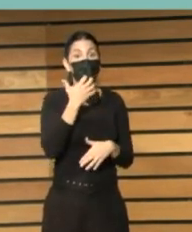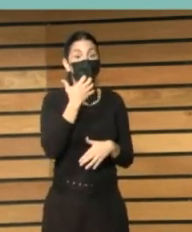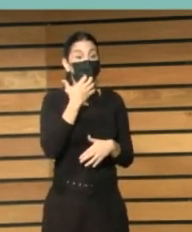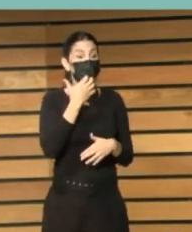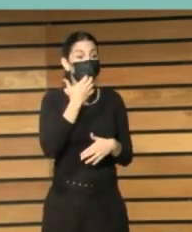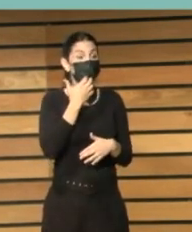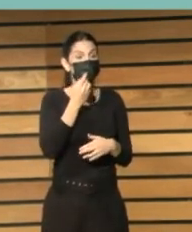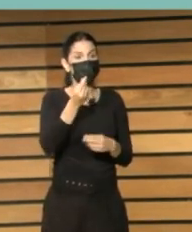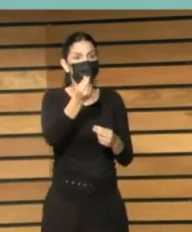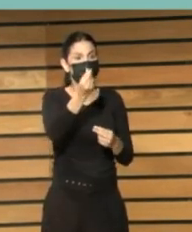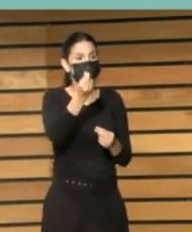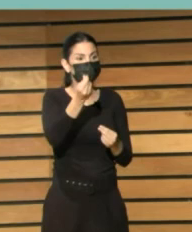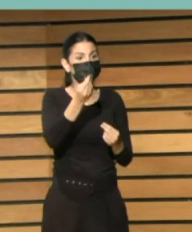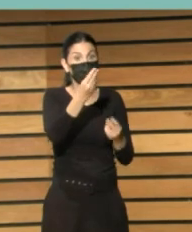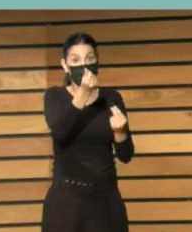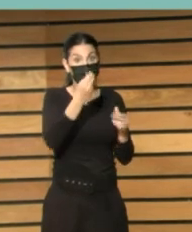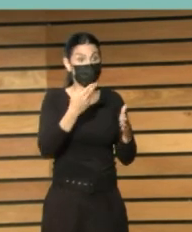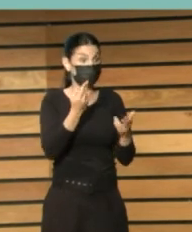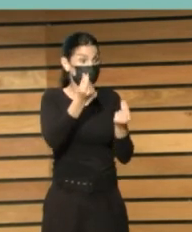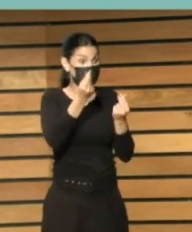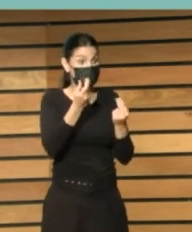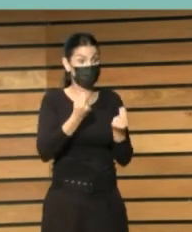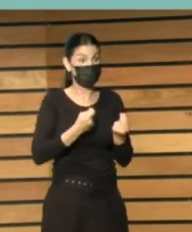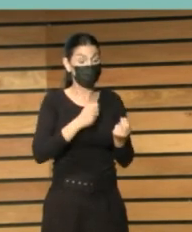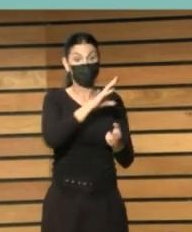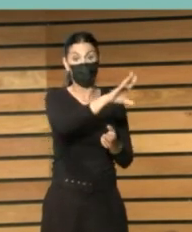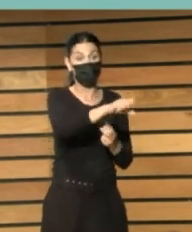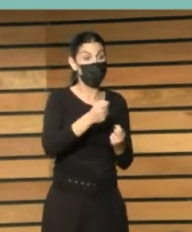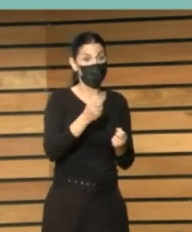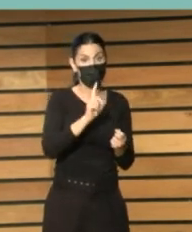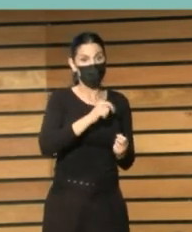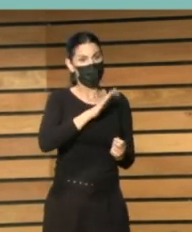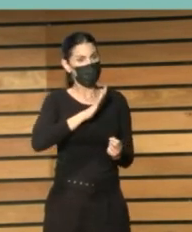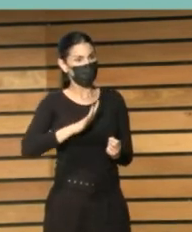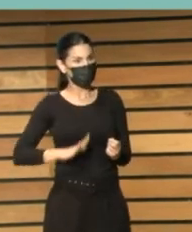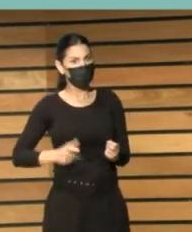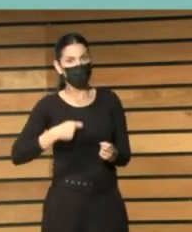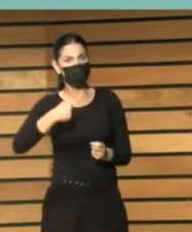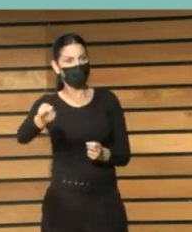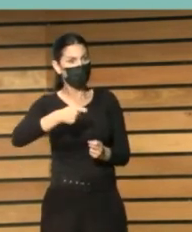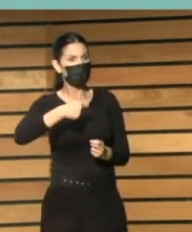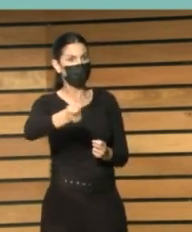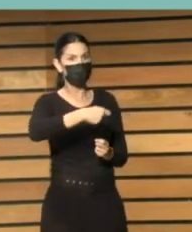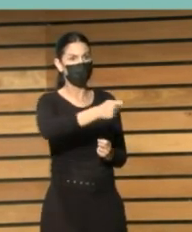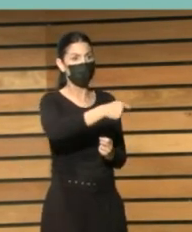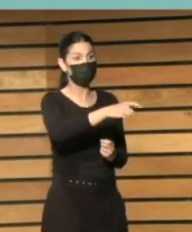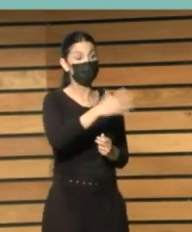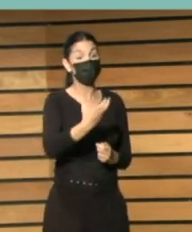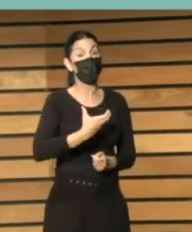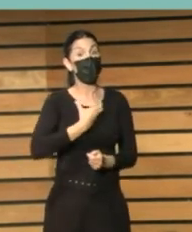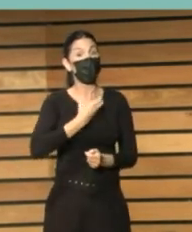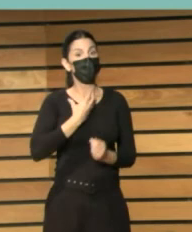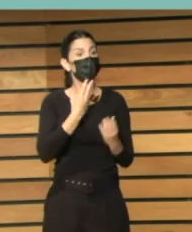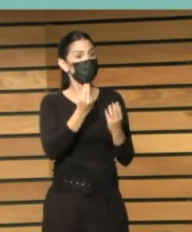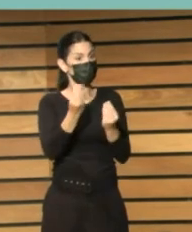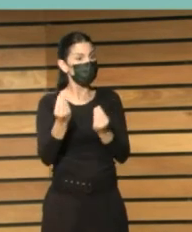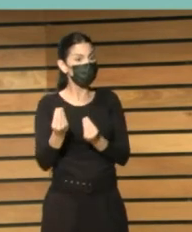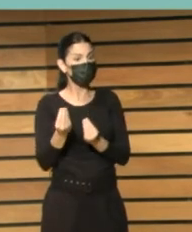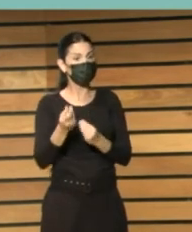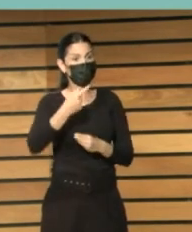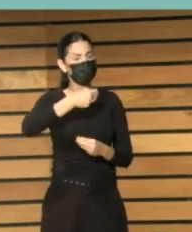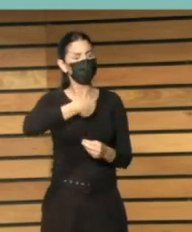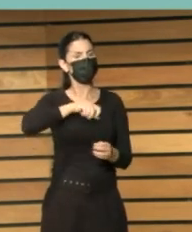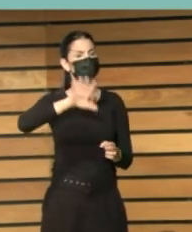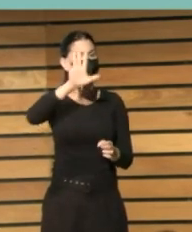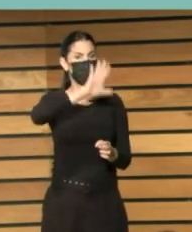propios fondos y sus propios recursos económicos por lo tanto muchos ayuntamientos que en España lo que estoy